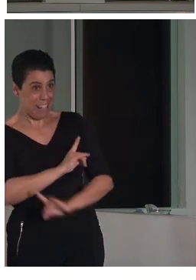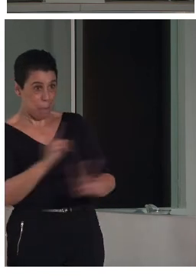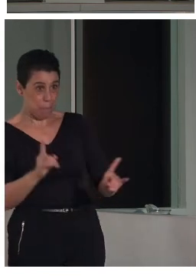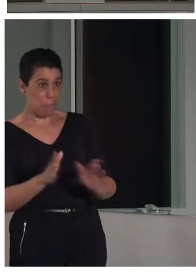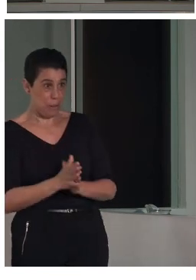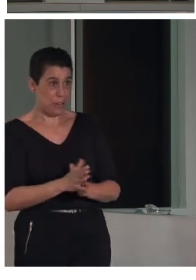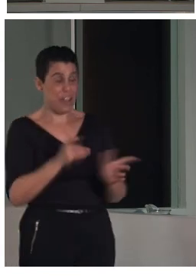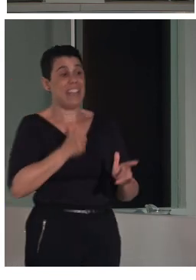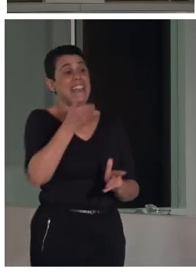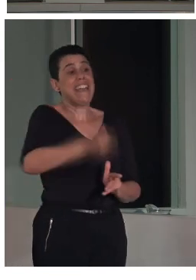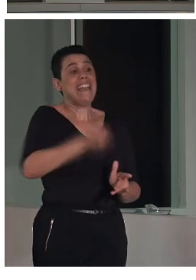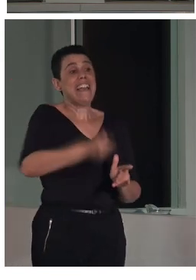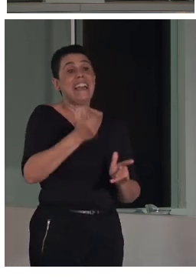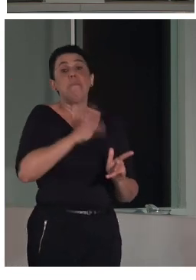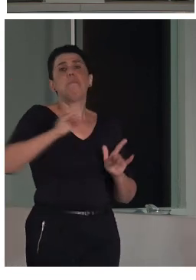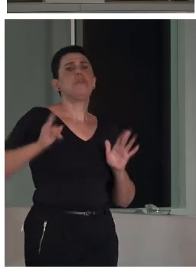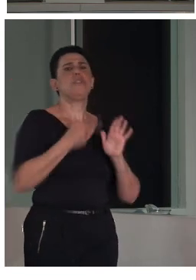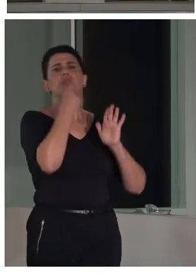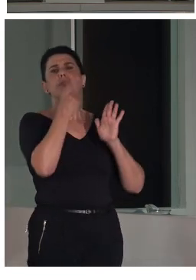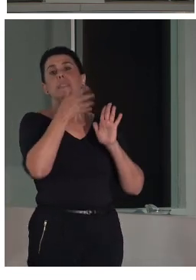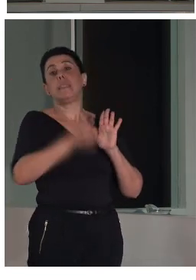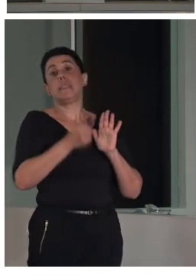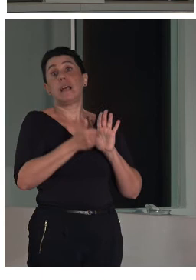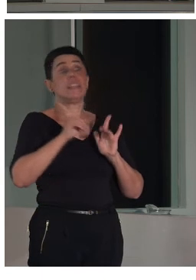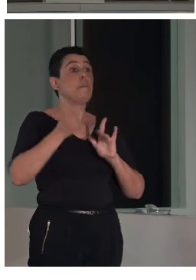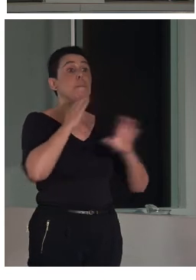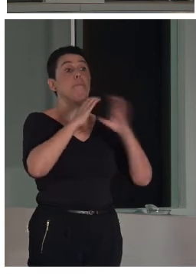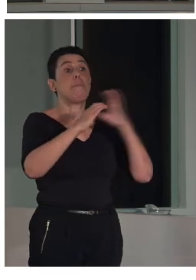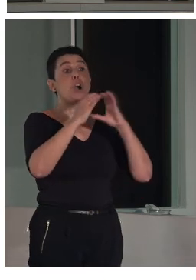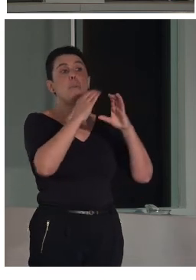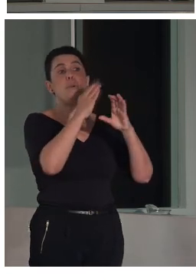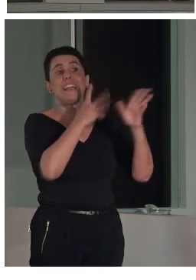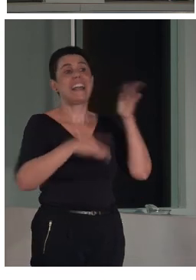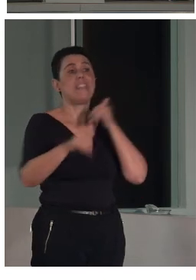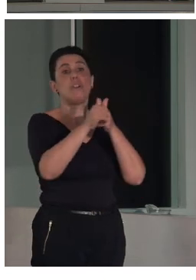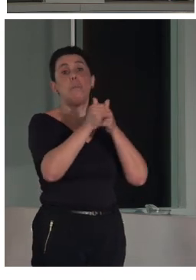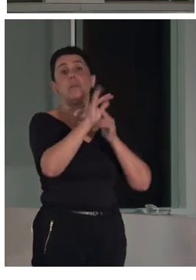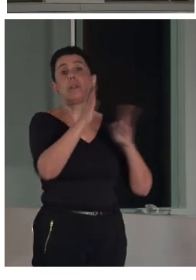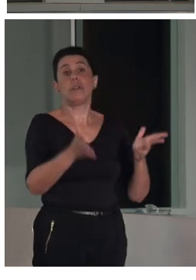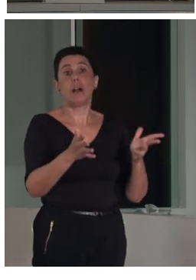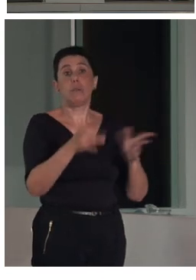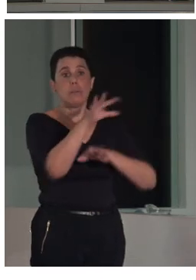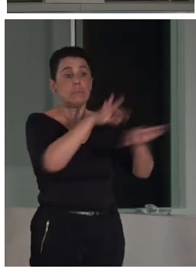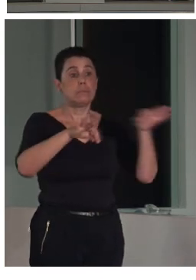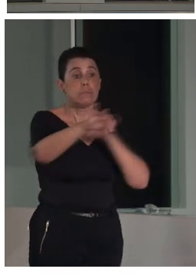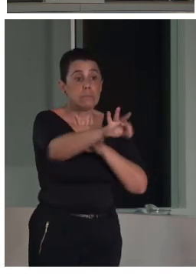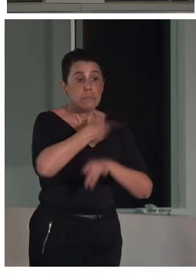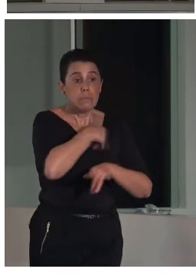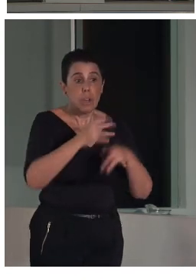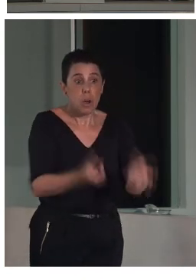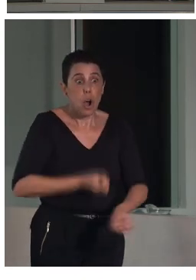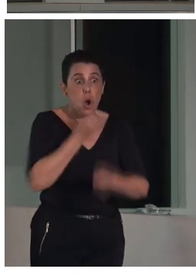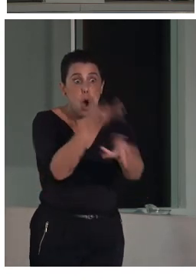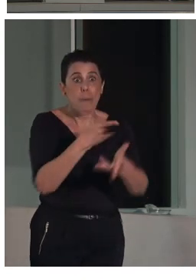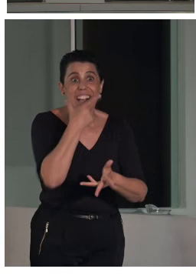el principio fundamental de la comunicación tenemos que ponernos en el lugar de la persona que va a recibir nuestro mensaje si queremos ser eficaces también podemos